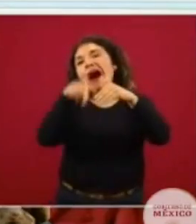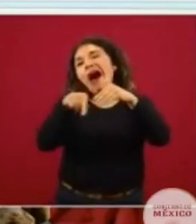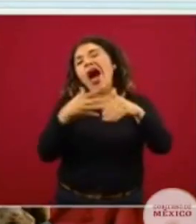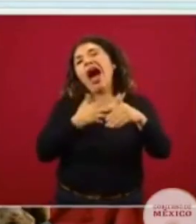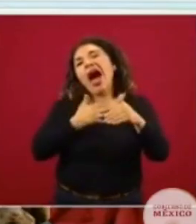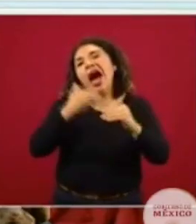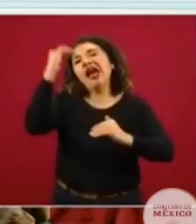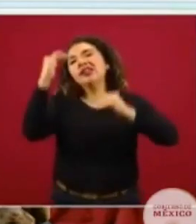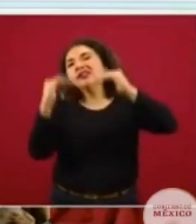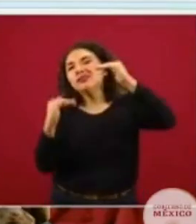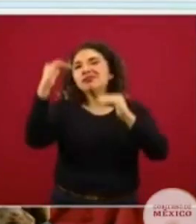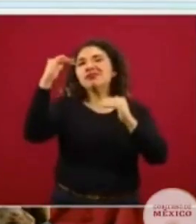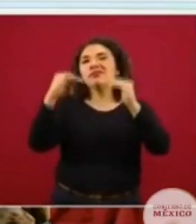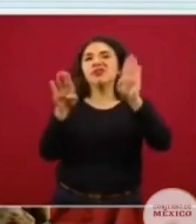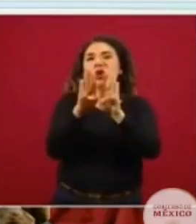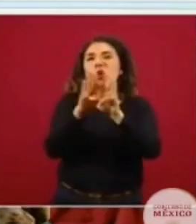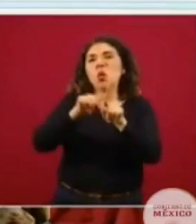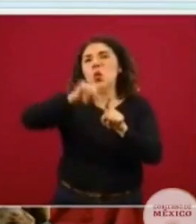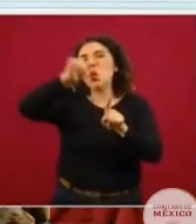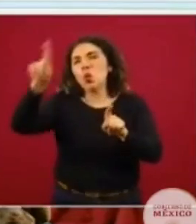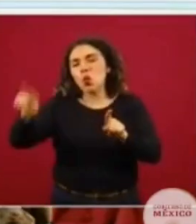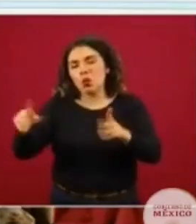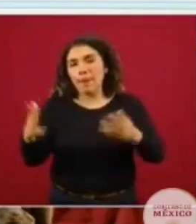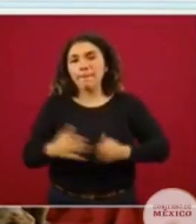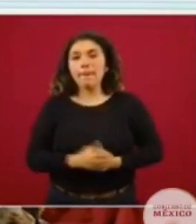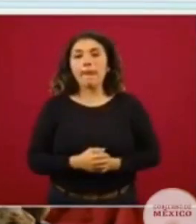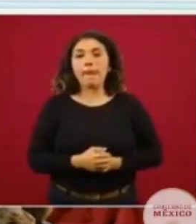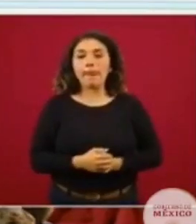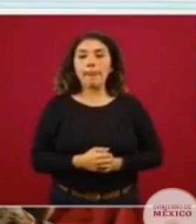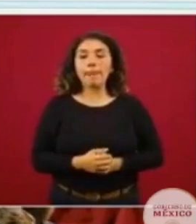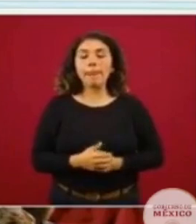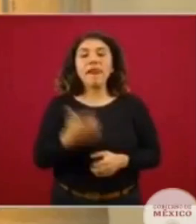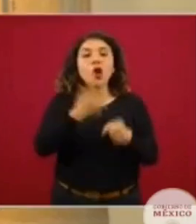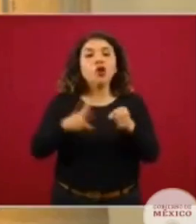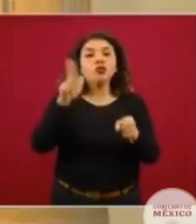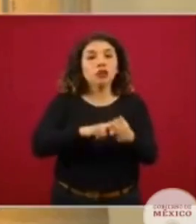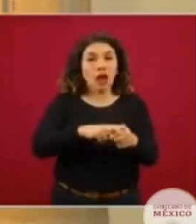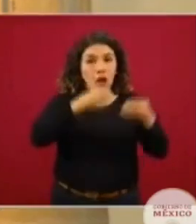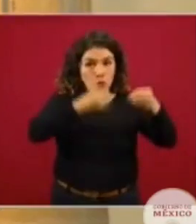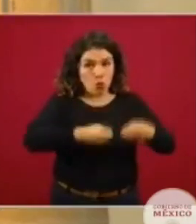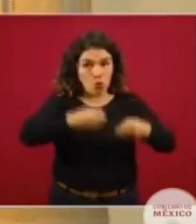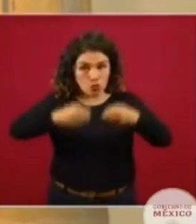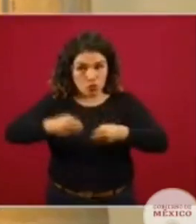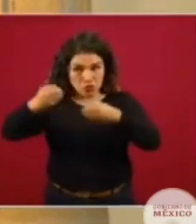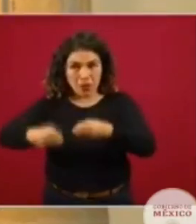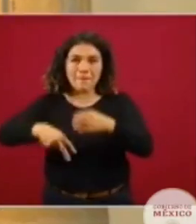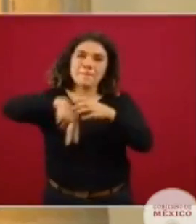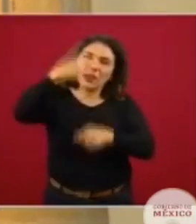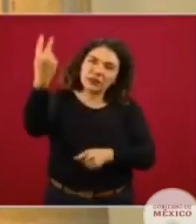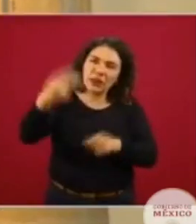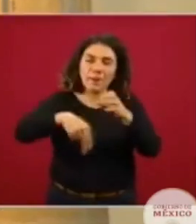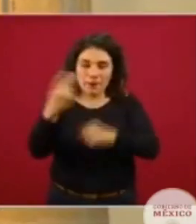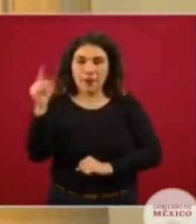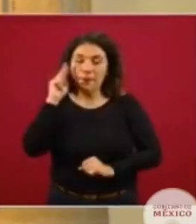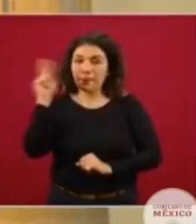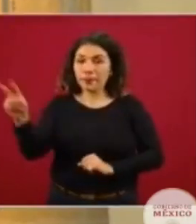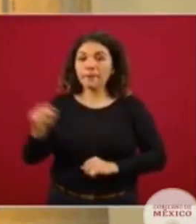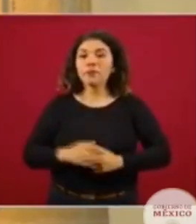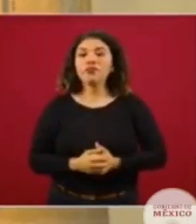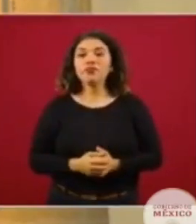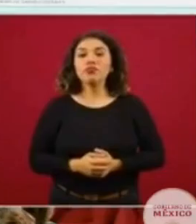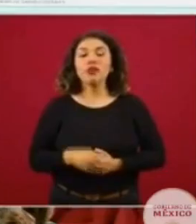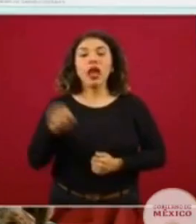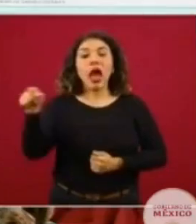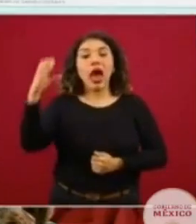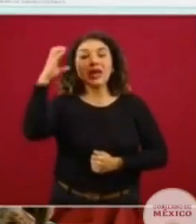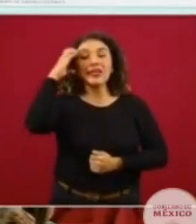genera un balance en nuestra curva nacional. Veamos la ocupación y disponibilidad hospitalaria, aquí tenemos